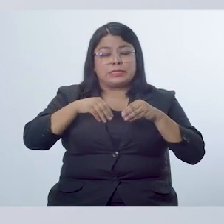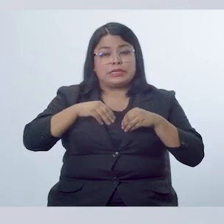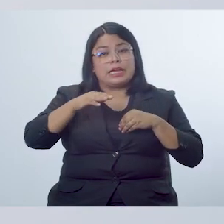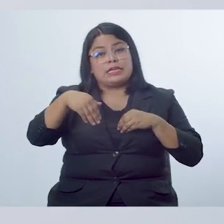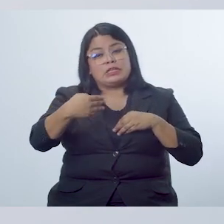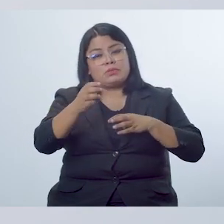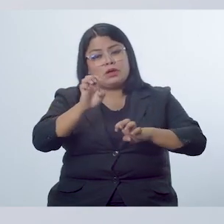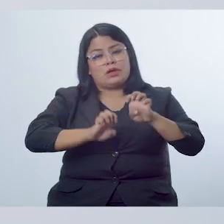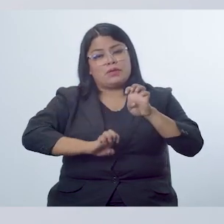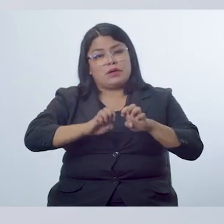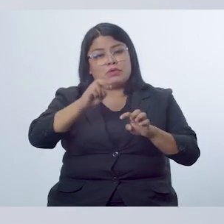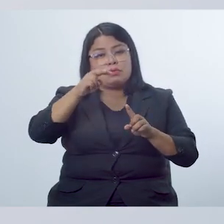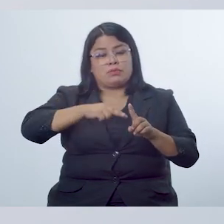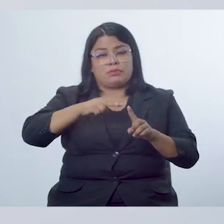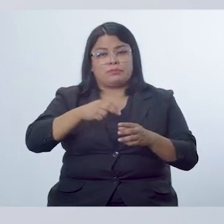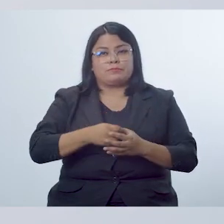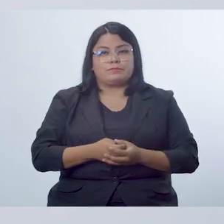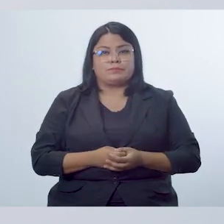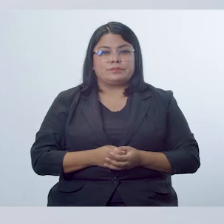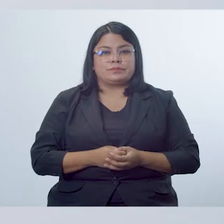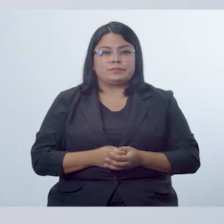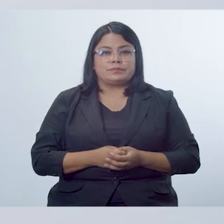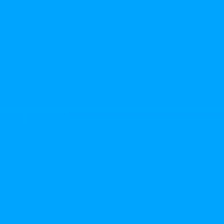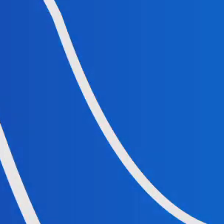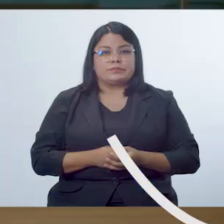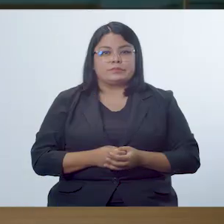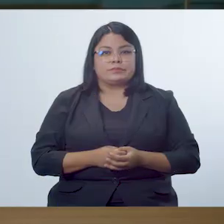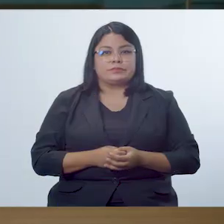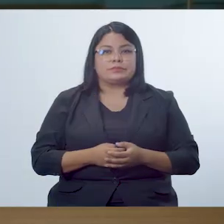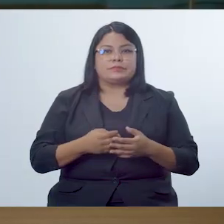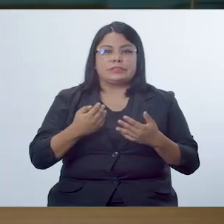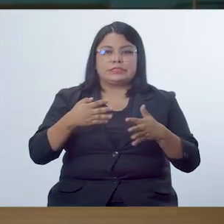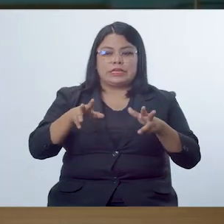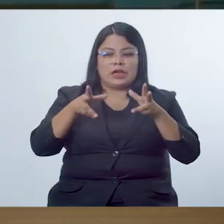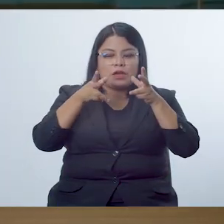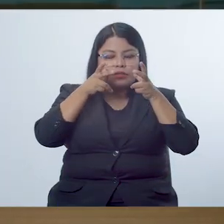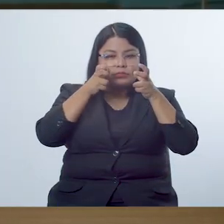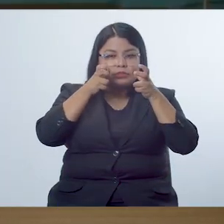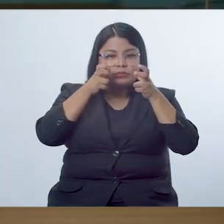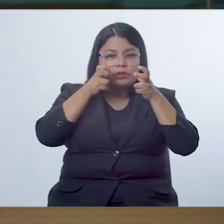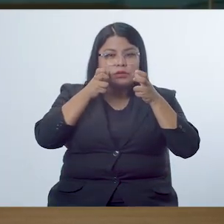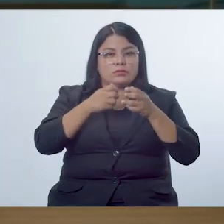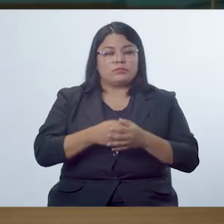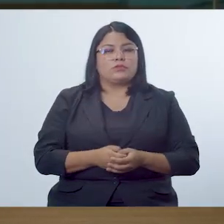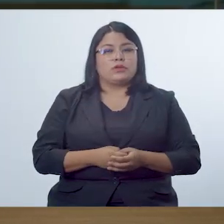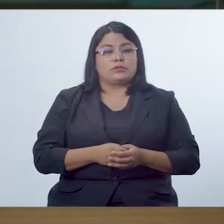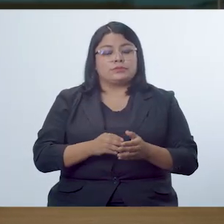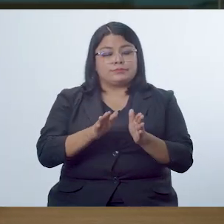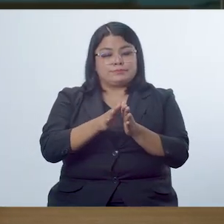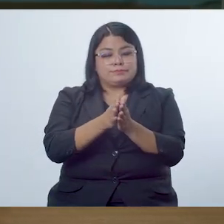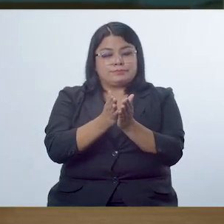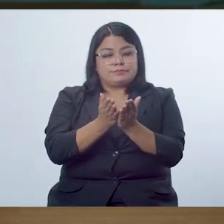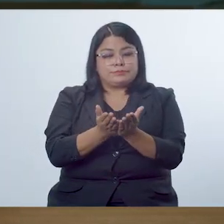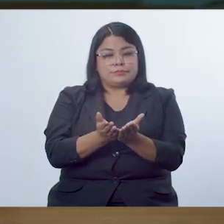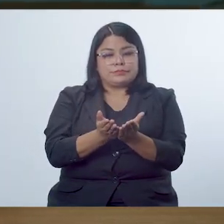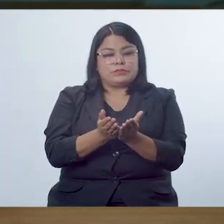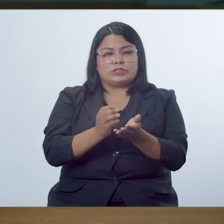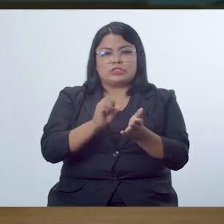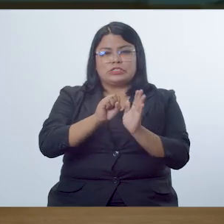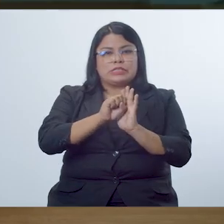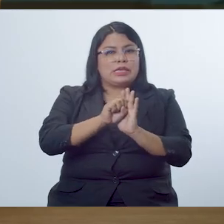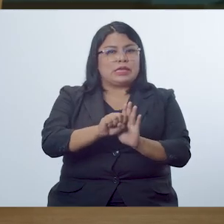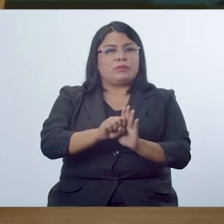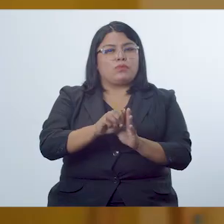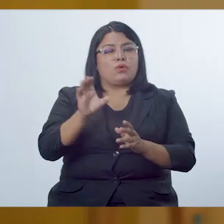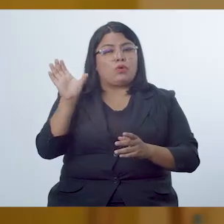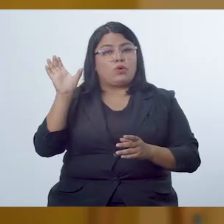y que será evaluado con ciertos criterios. Por lo que pudimos observar, las secciones del libro, los